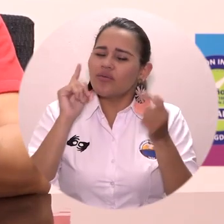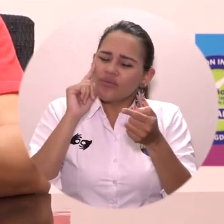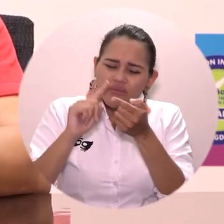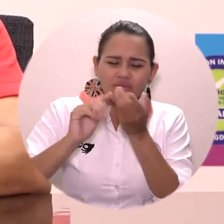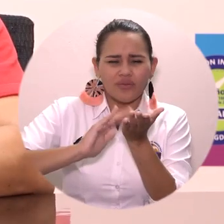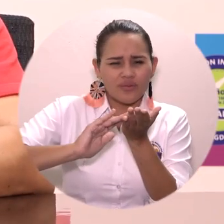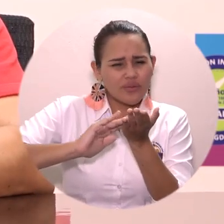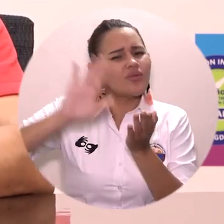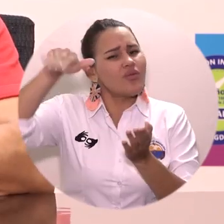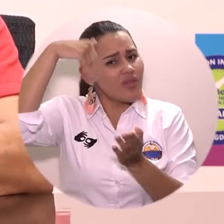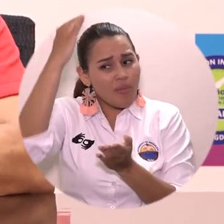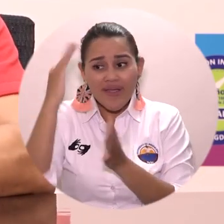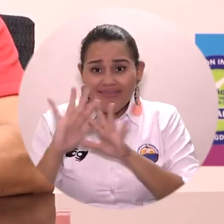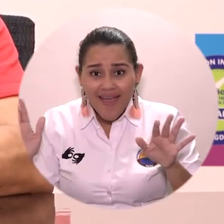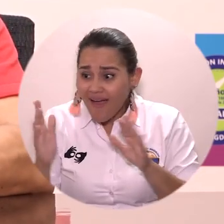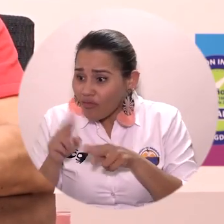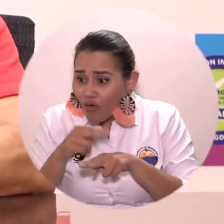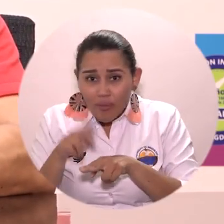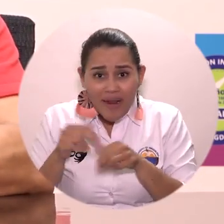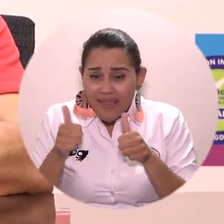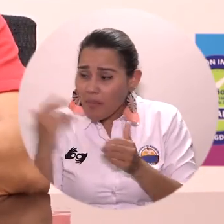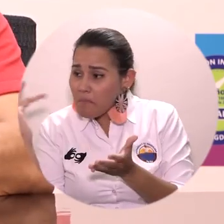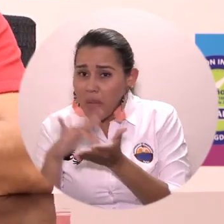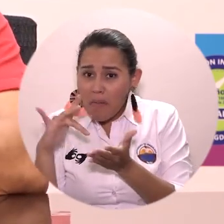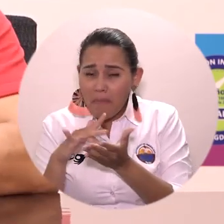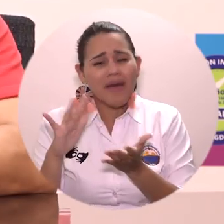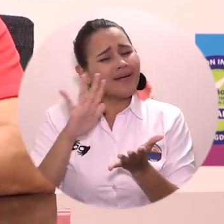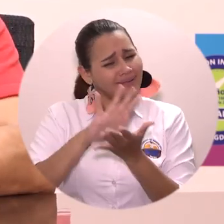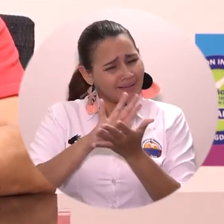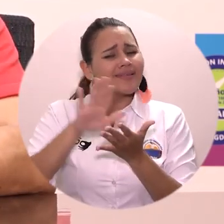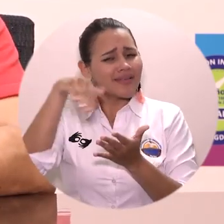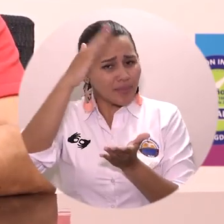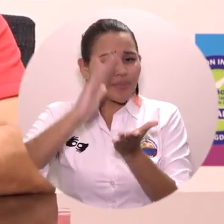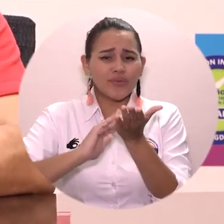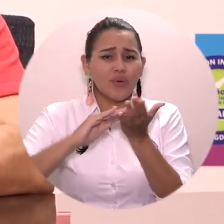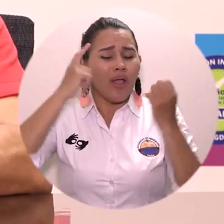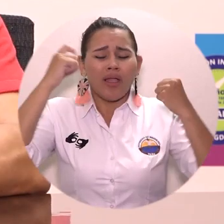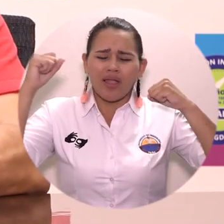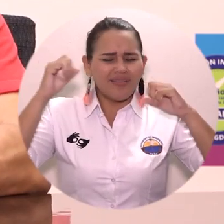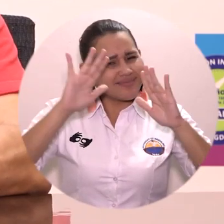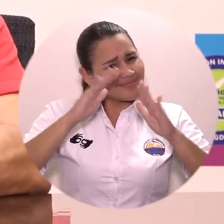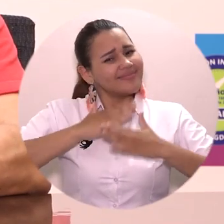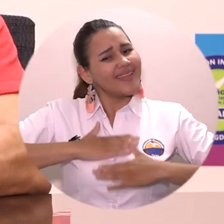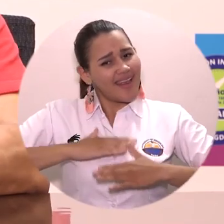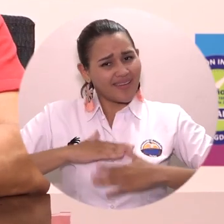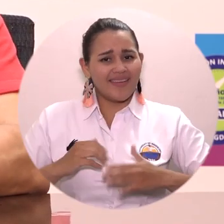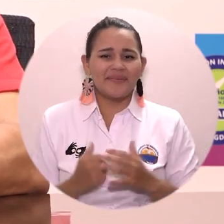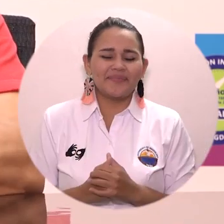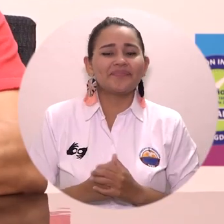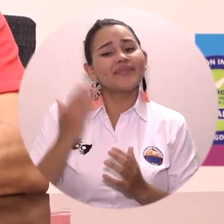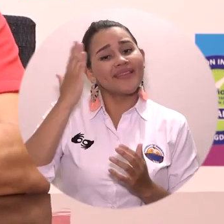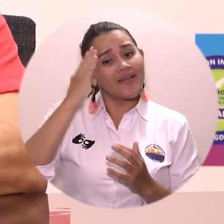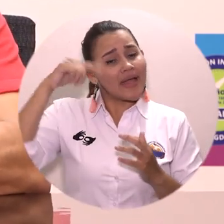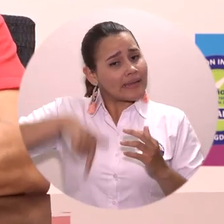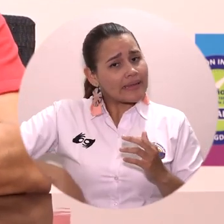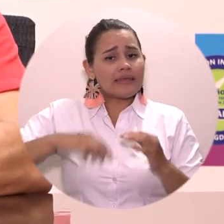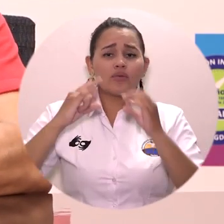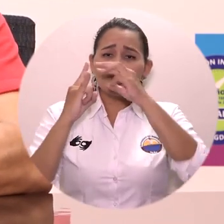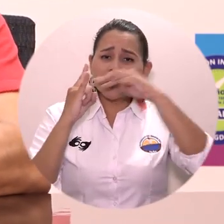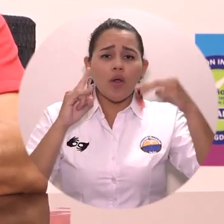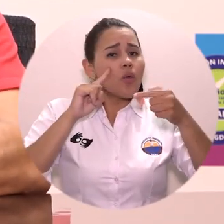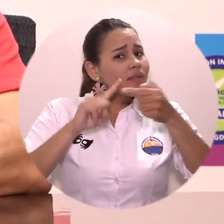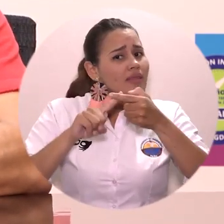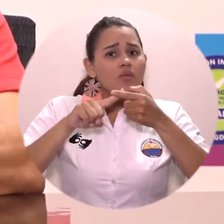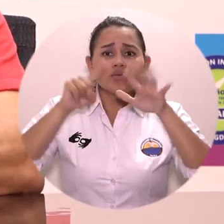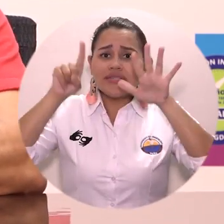y luego buscaremos las alternativas cuando regresemos a la normalidad de poder recuperarla. Recordemos que la Universidad del Magdalena está en el desarrollo de su semestre